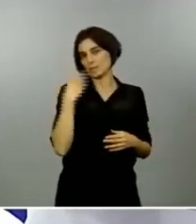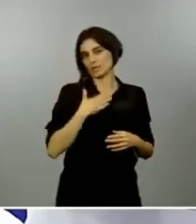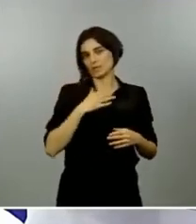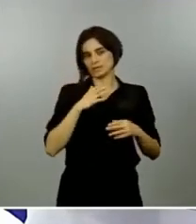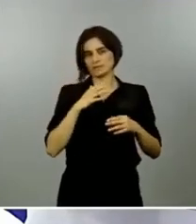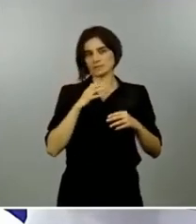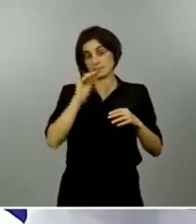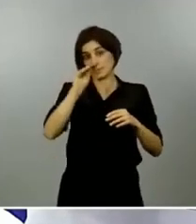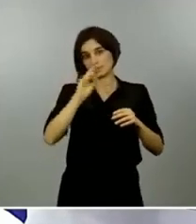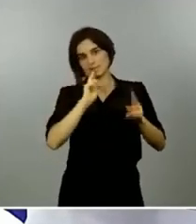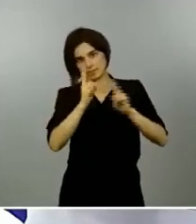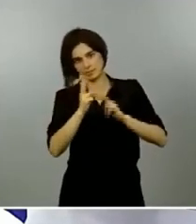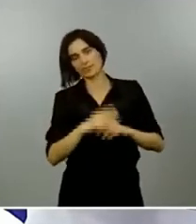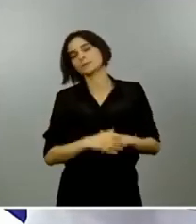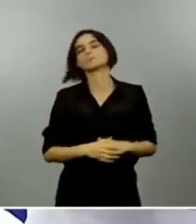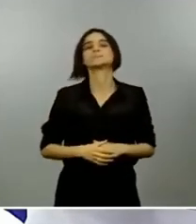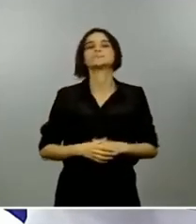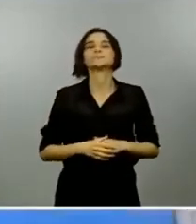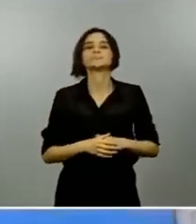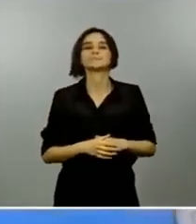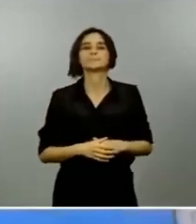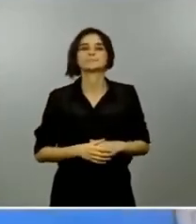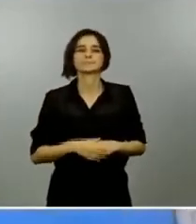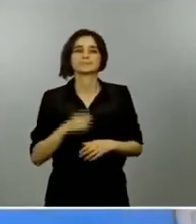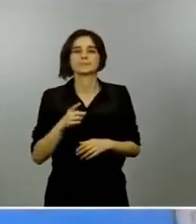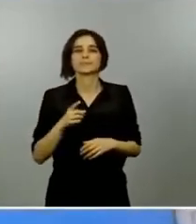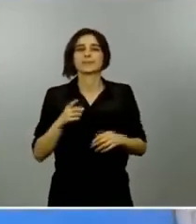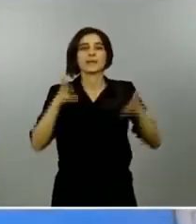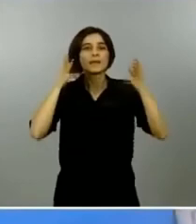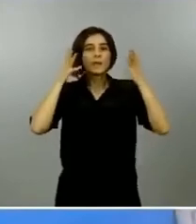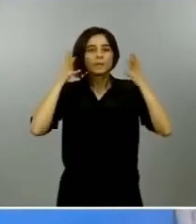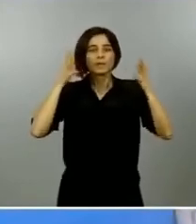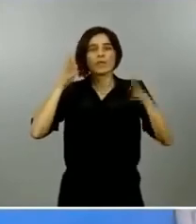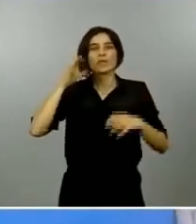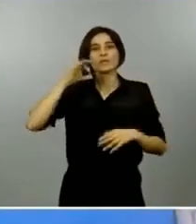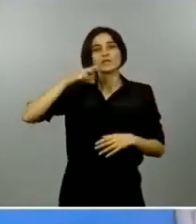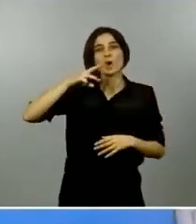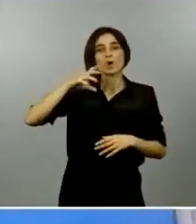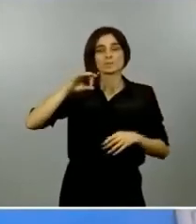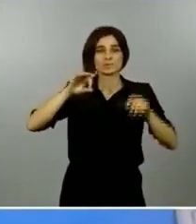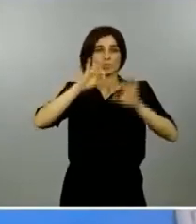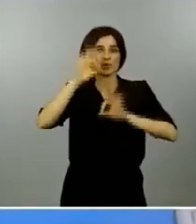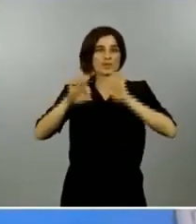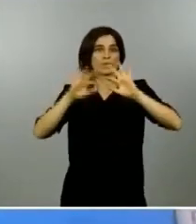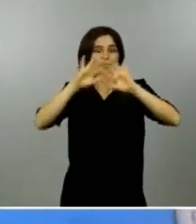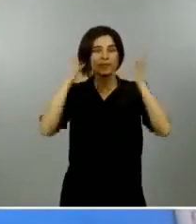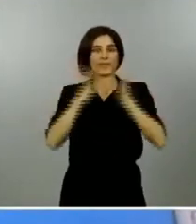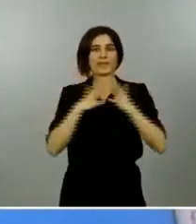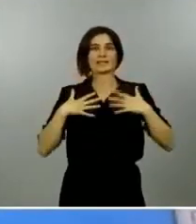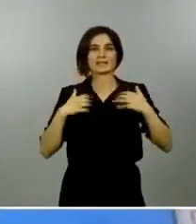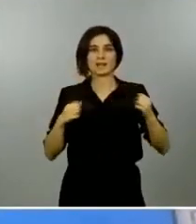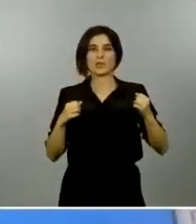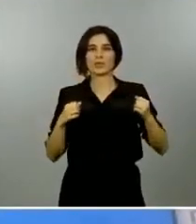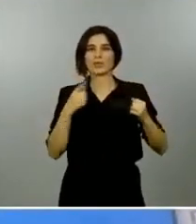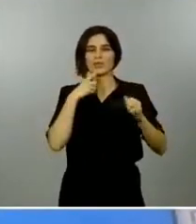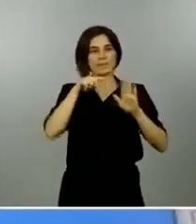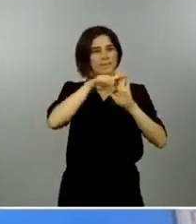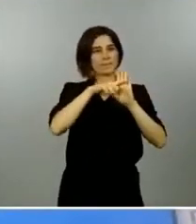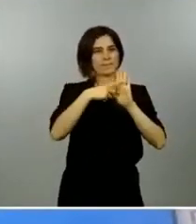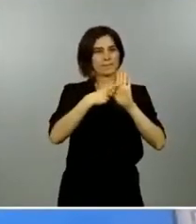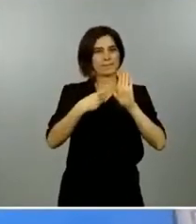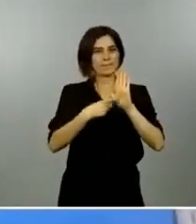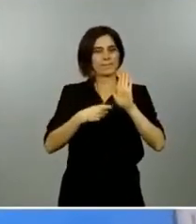atender las recomendaciones de la Organización Mundial de la Salud sobre la desescalada para que no haya que dar pasos atrás